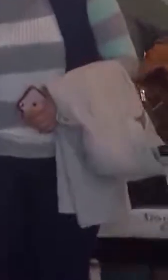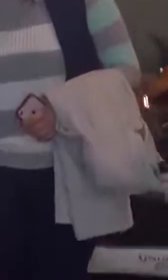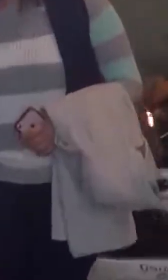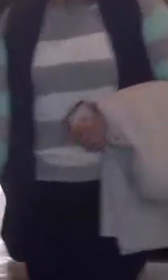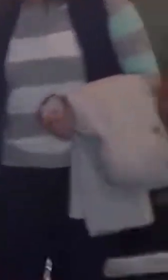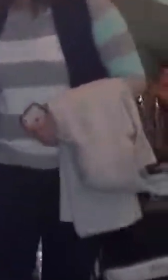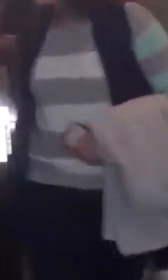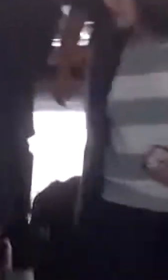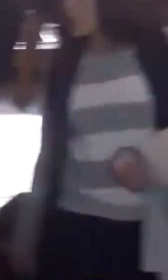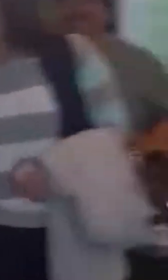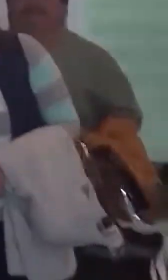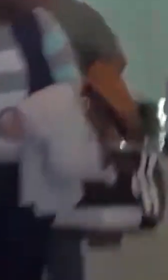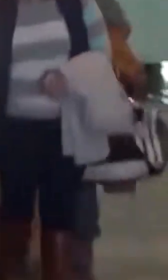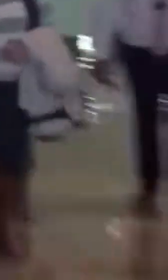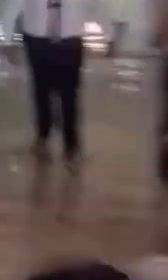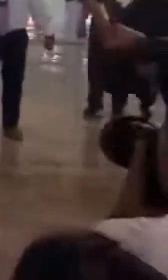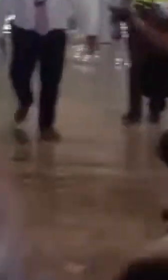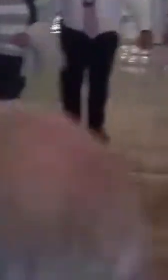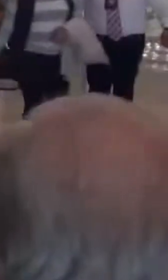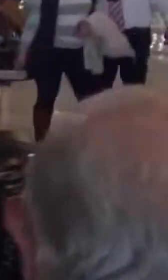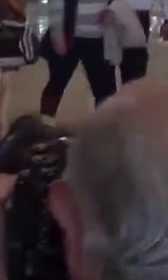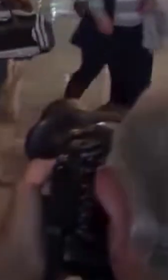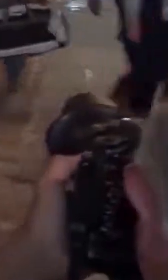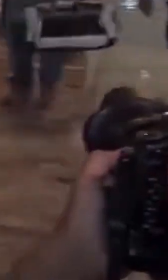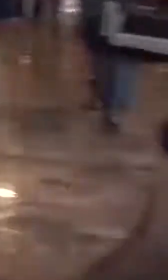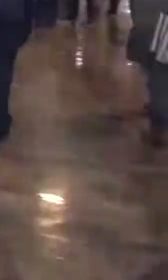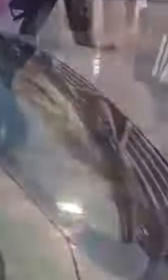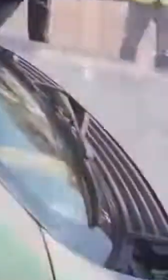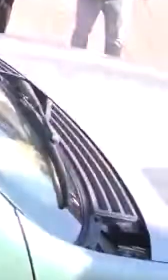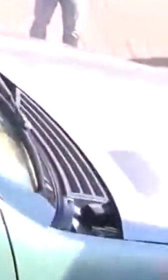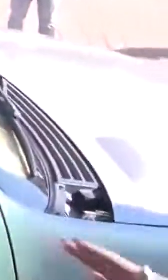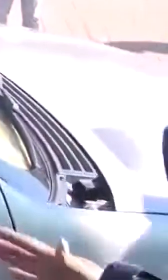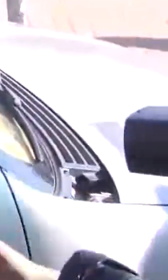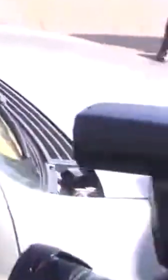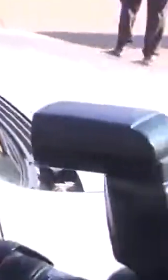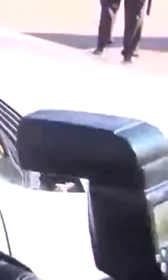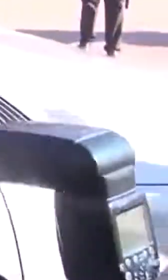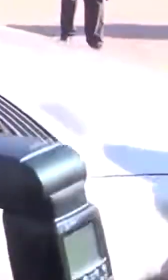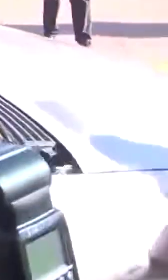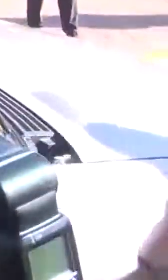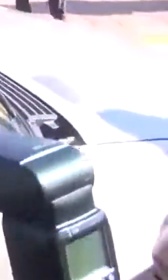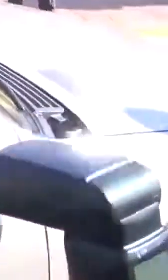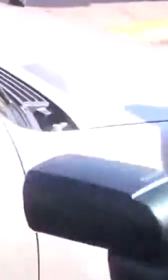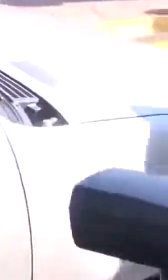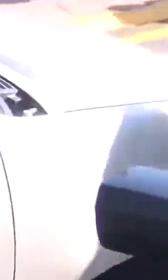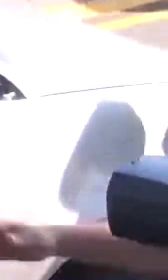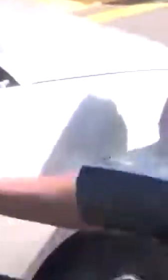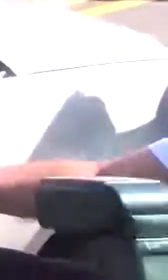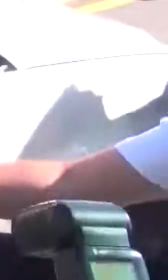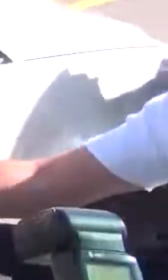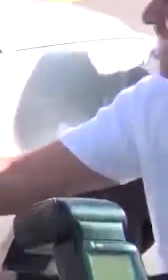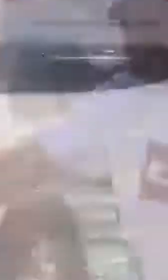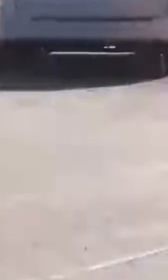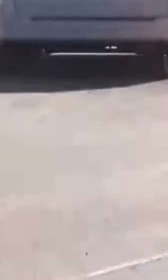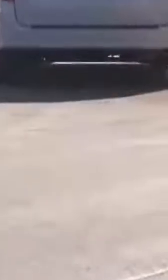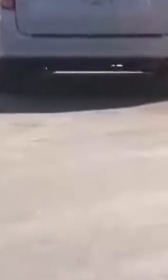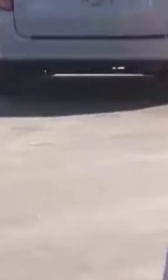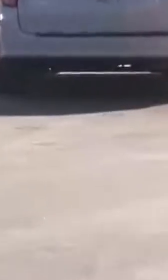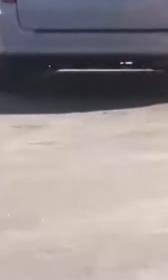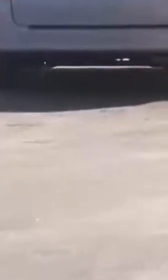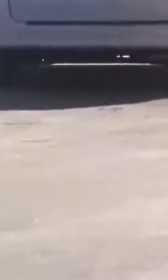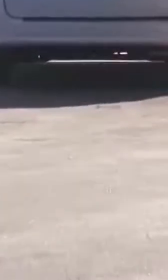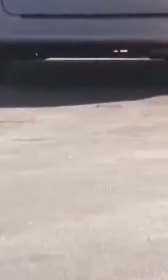Durante la conferencia de prensa matutina en Palacio de Gobierno, el presidente de México, Andrés Manuel López Obrador, anunció que recibirá a todos los